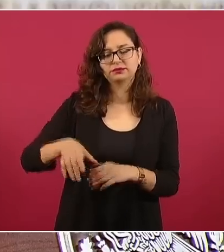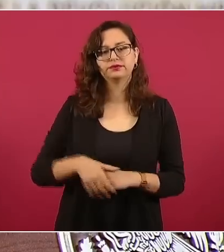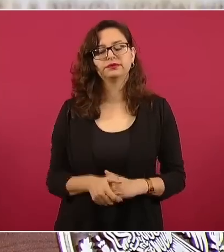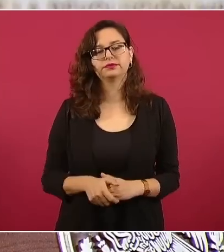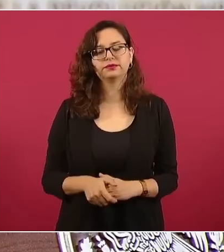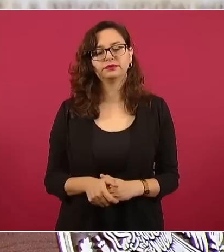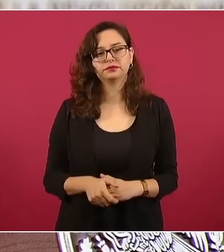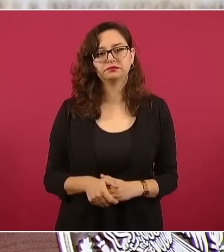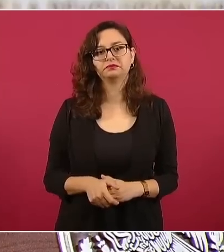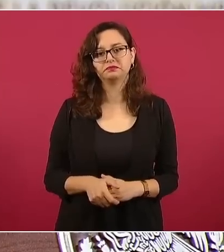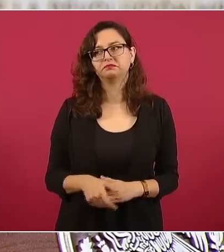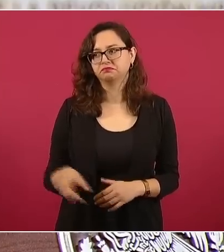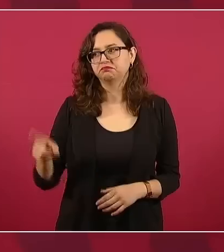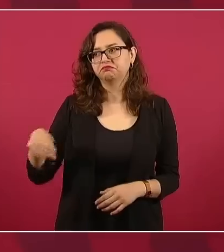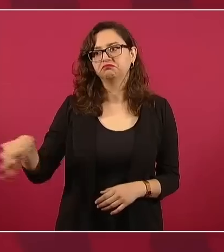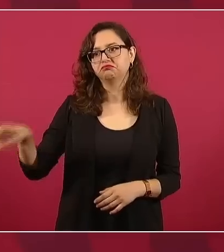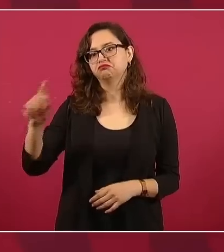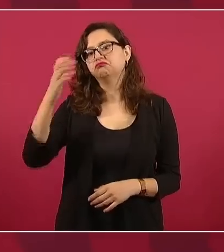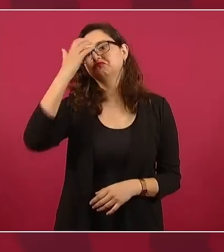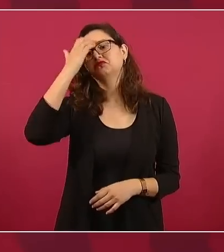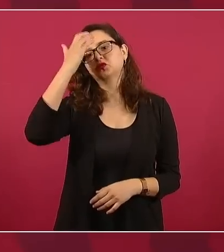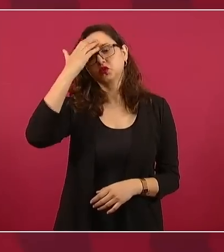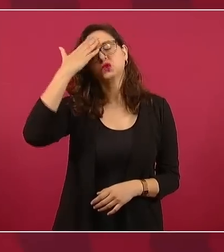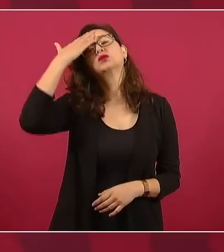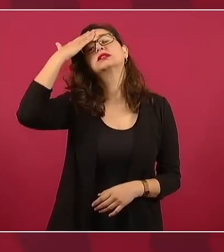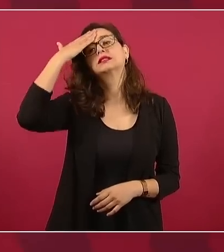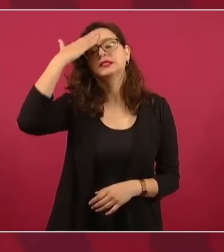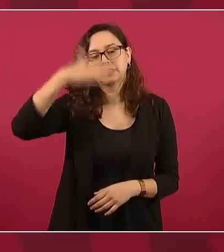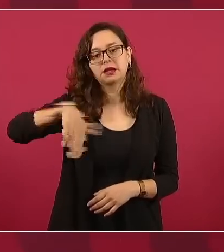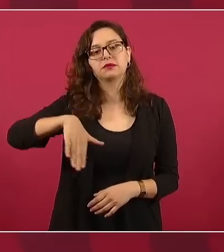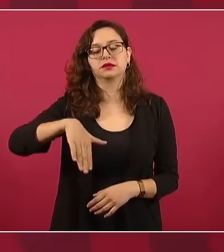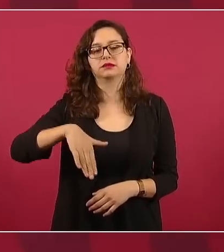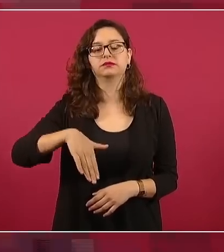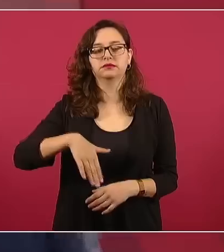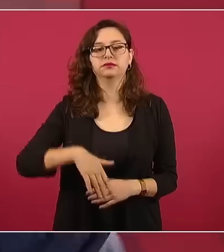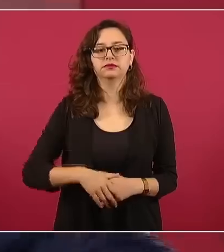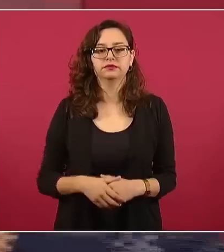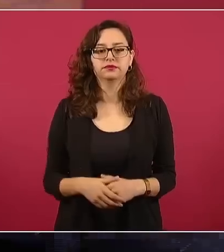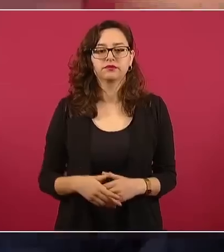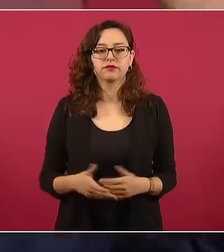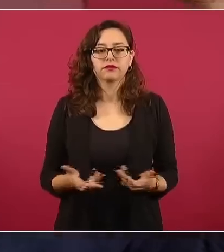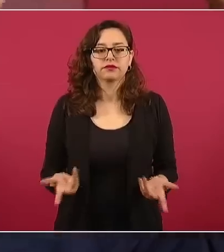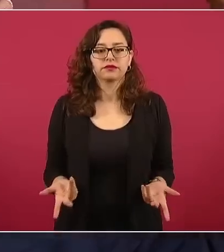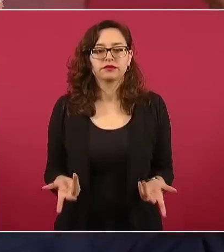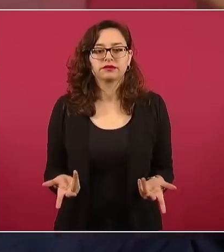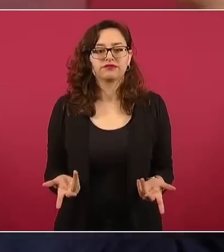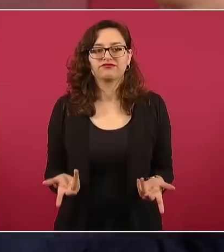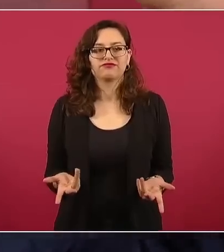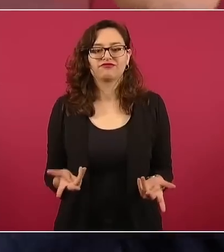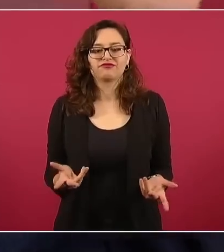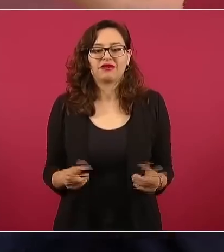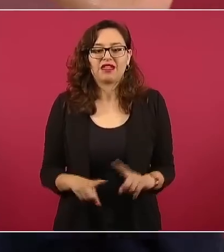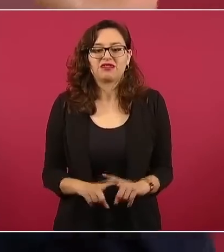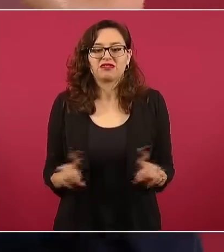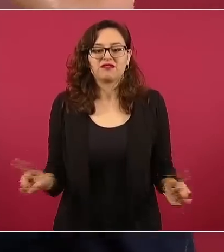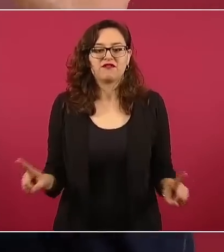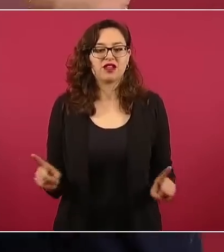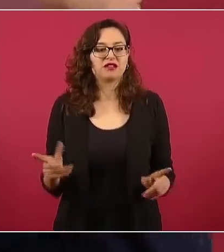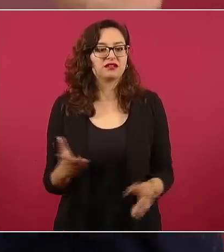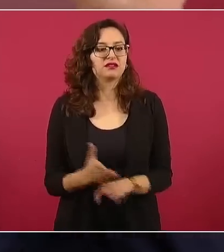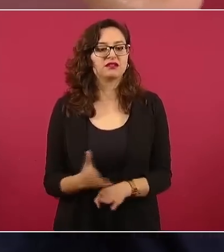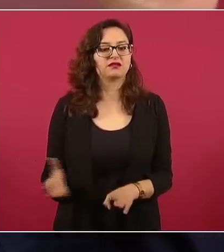y saben lo que se necesita, nada que ver con la llamada reforma educativa